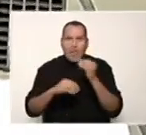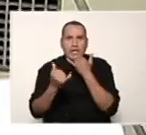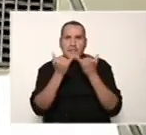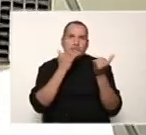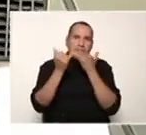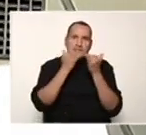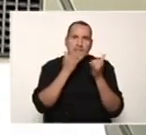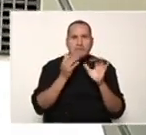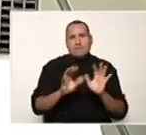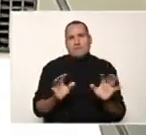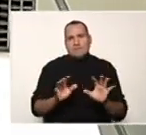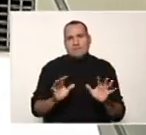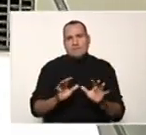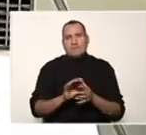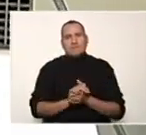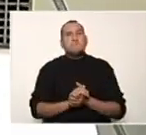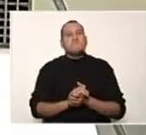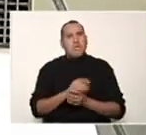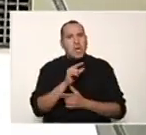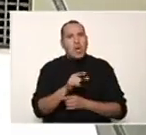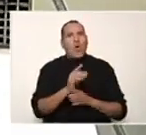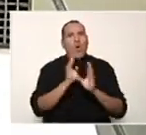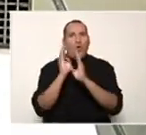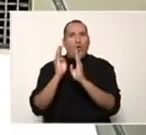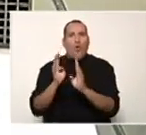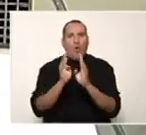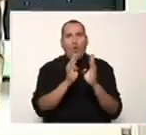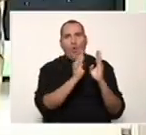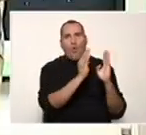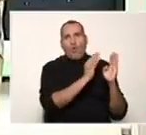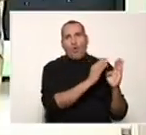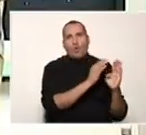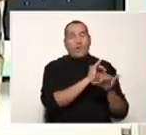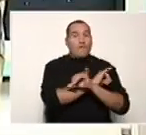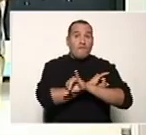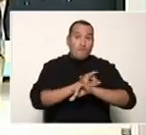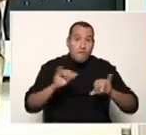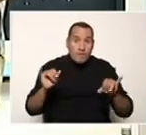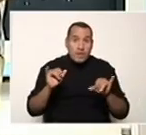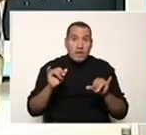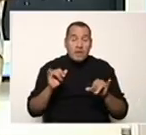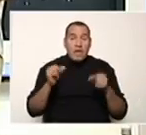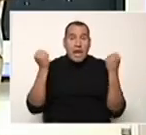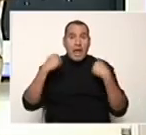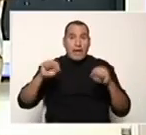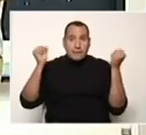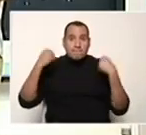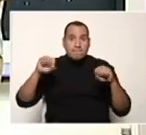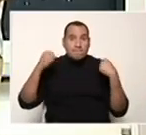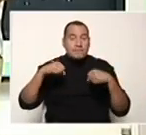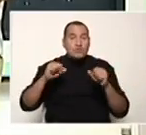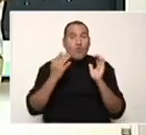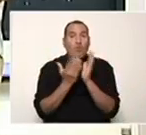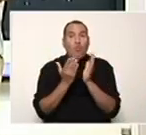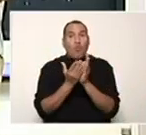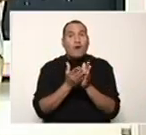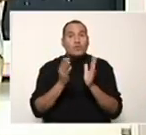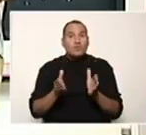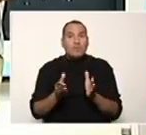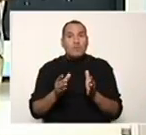piezas o las fichas. En este caso todo debe tener un orden. Al terminar el ejercicio, el estudiante debe